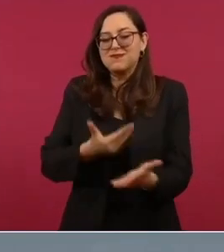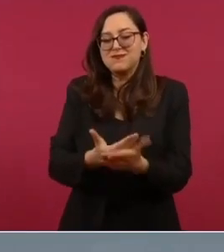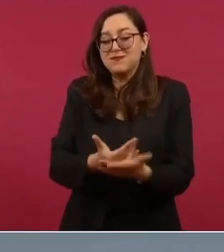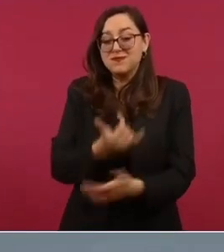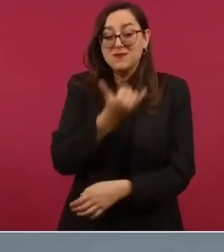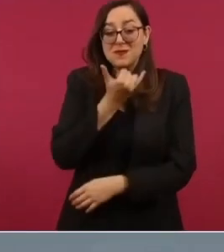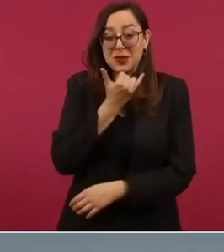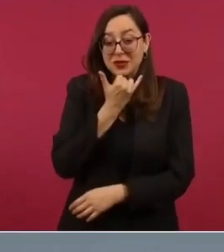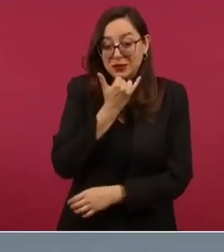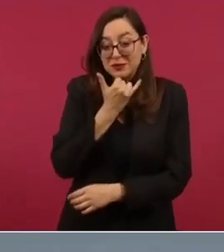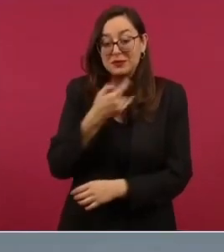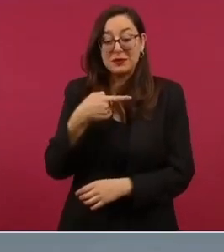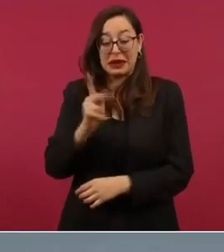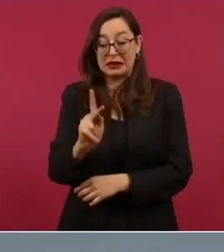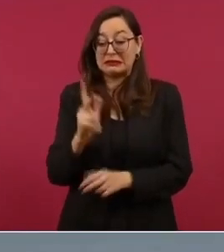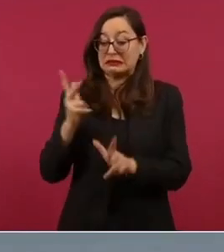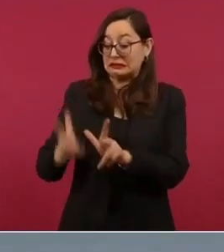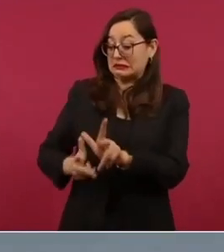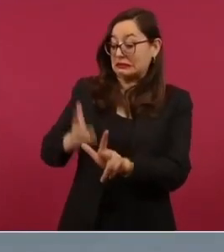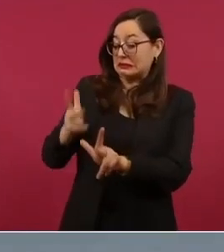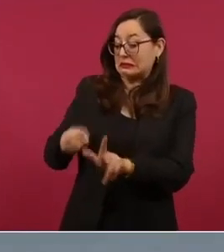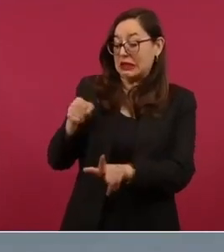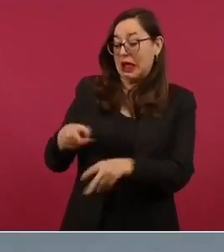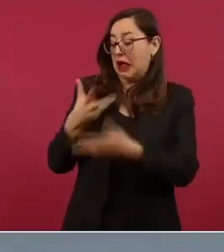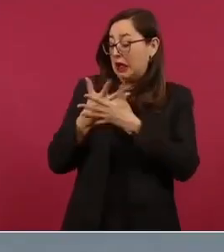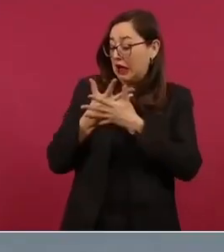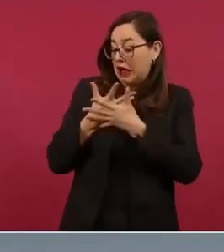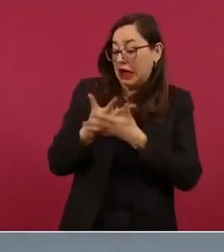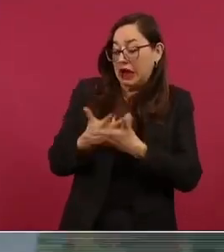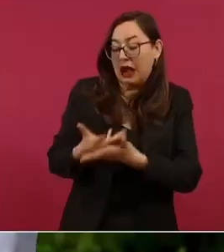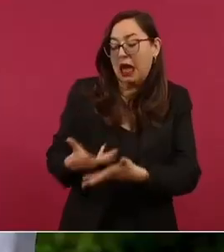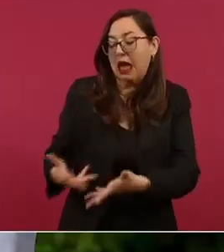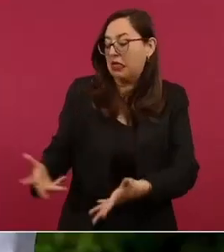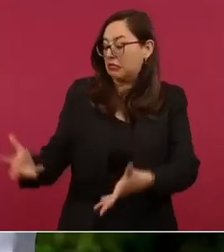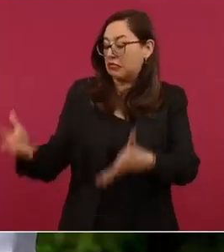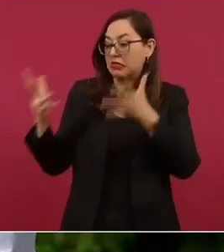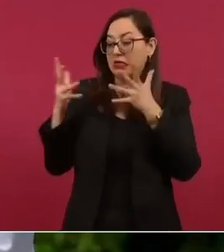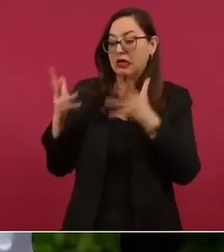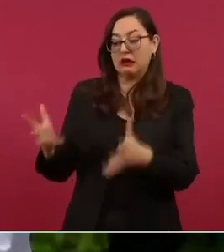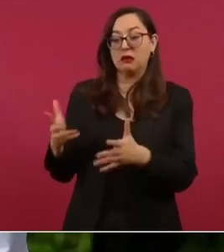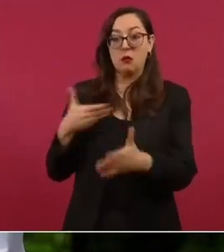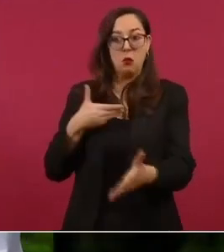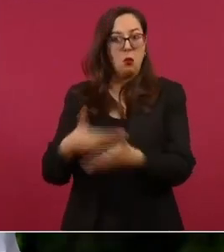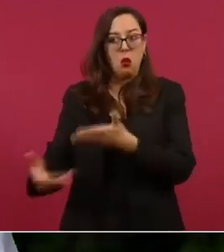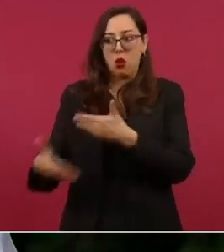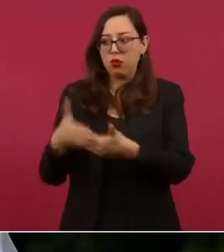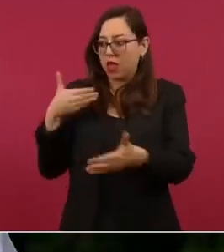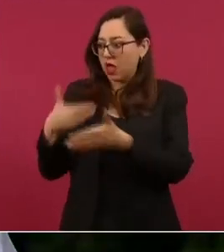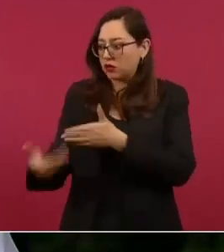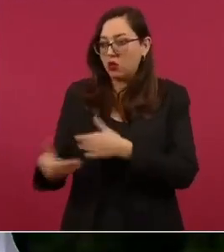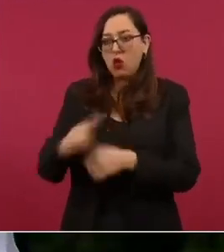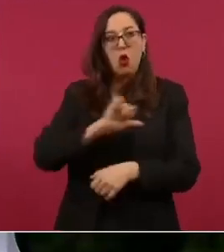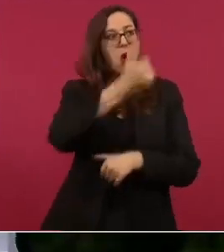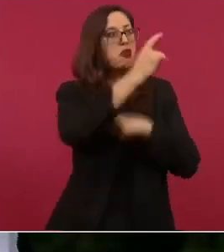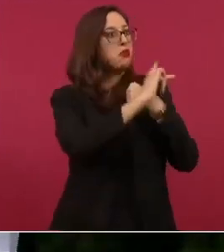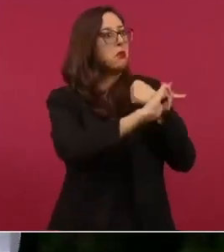ferroviaria más grande que se construye actualmente en el mundo